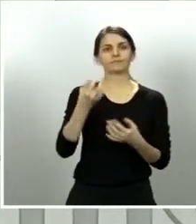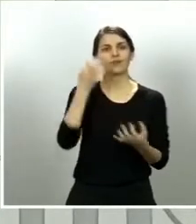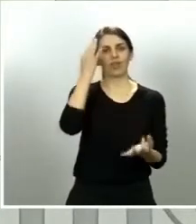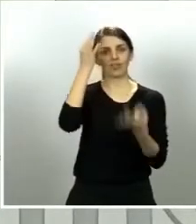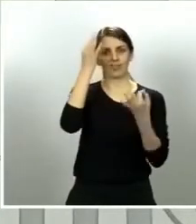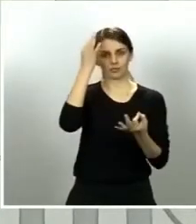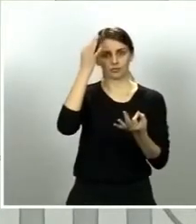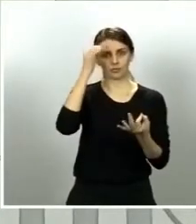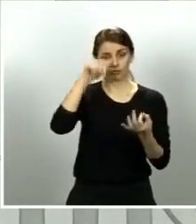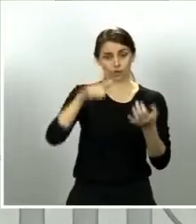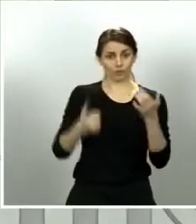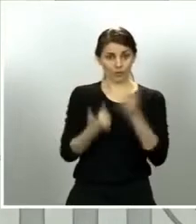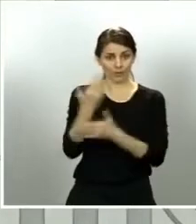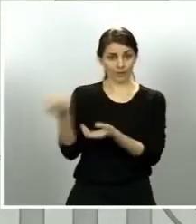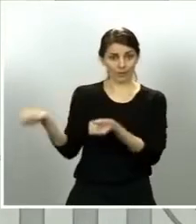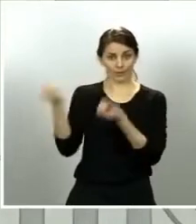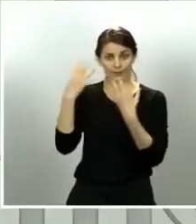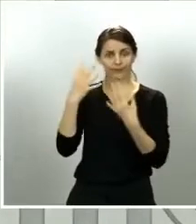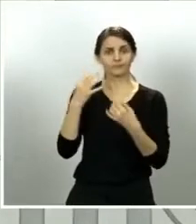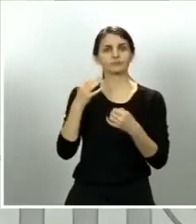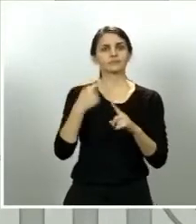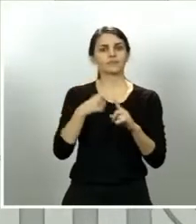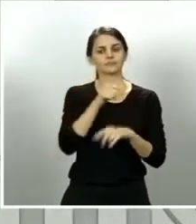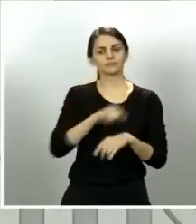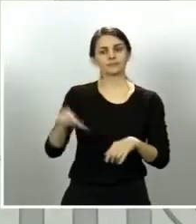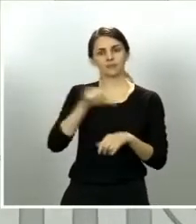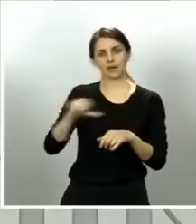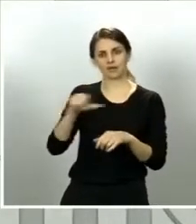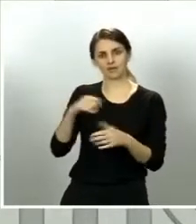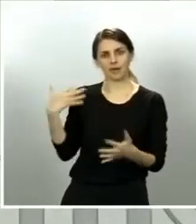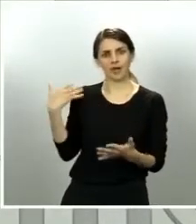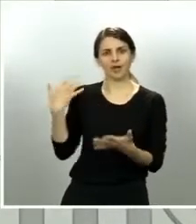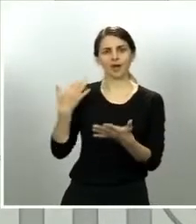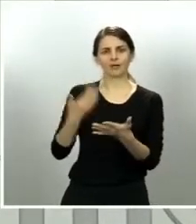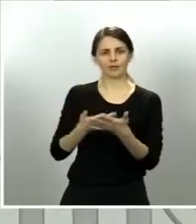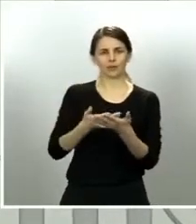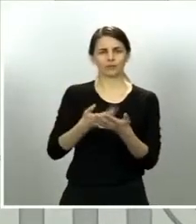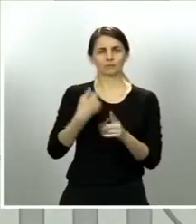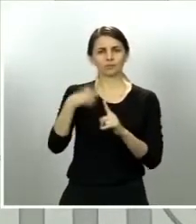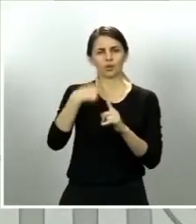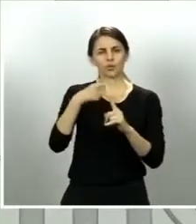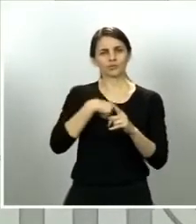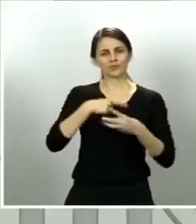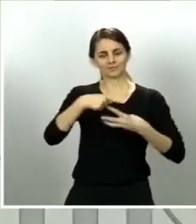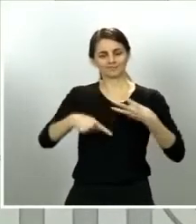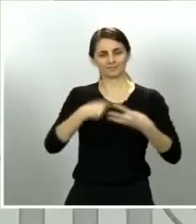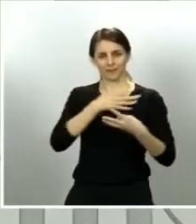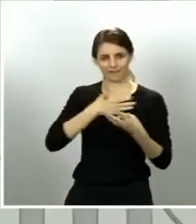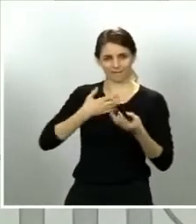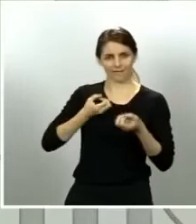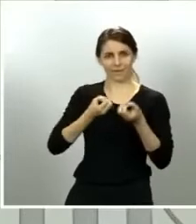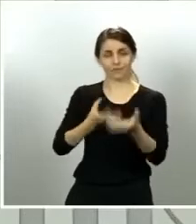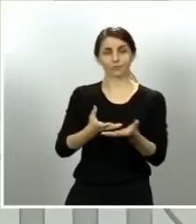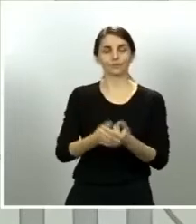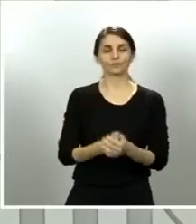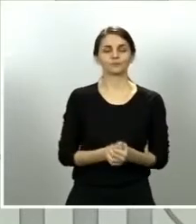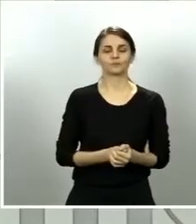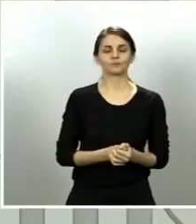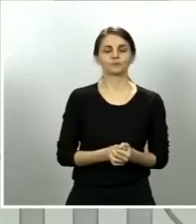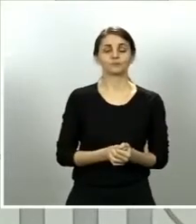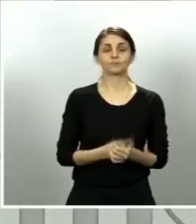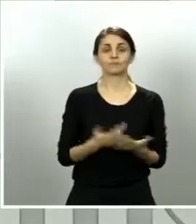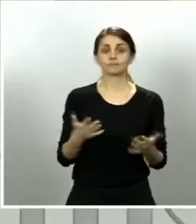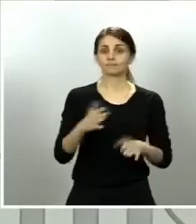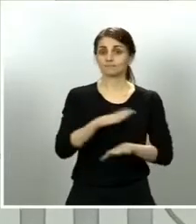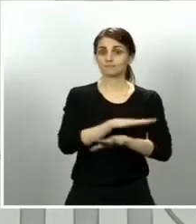y a los de las últimas semanas que hemos ido conociendo. Primero, insistir en que cuando el Gobierno decretó el estado